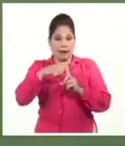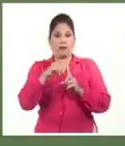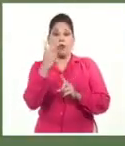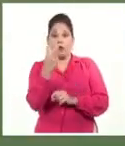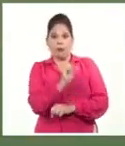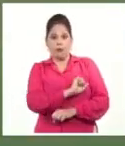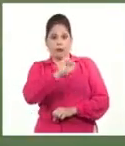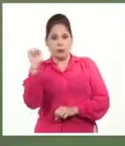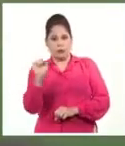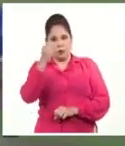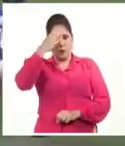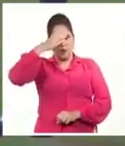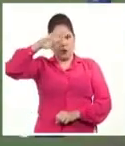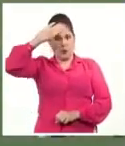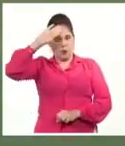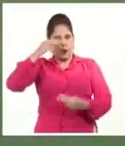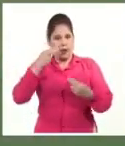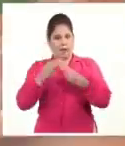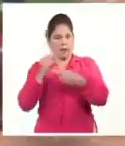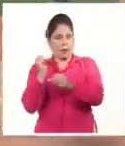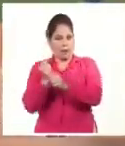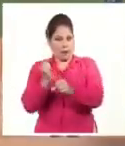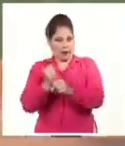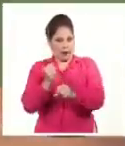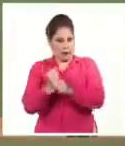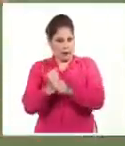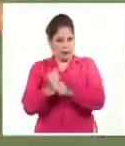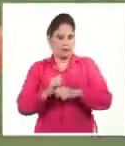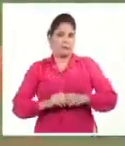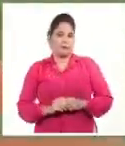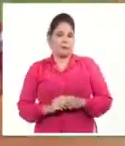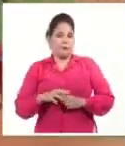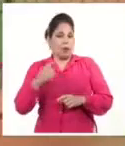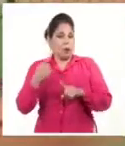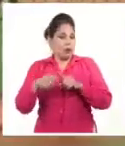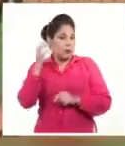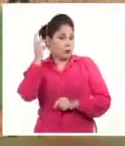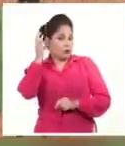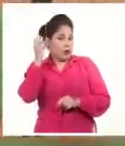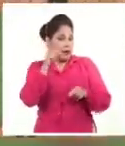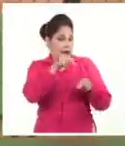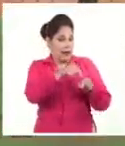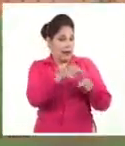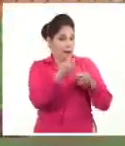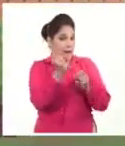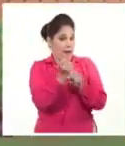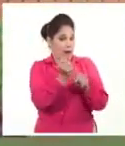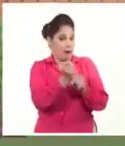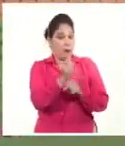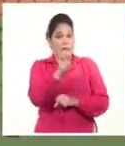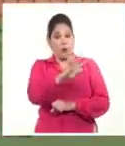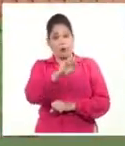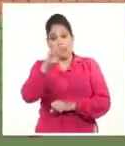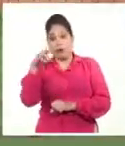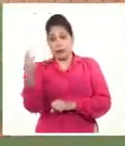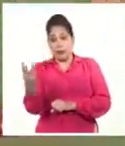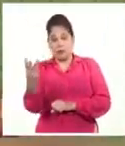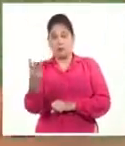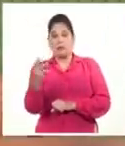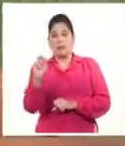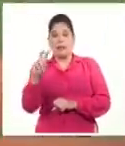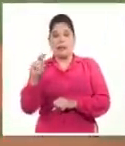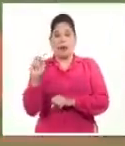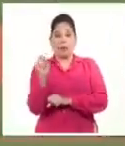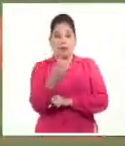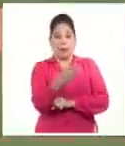victorias de Cuba en el certamen. En la caja de bateo la más destacada fue Catherine Falls de 4-3 con par de triples y